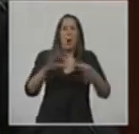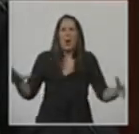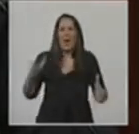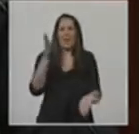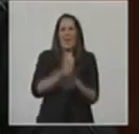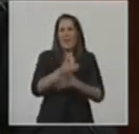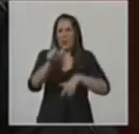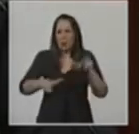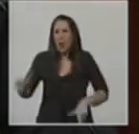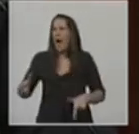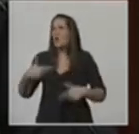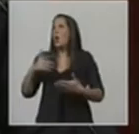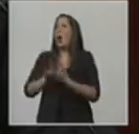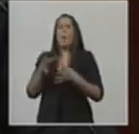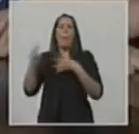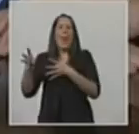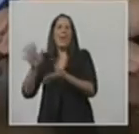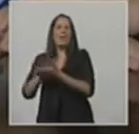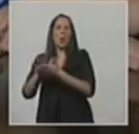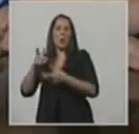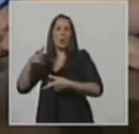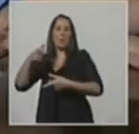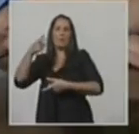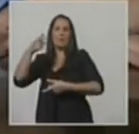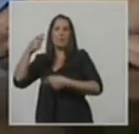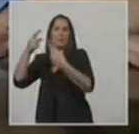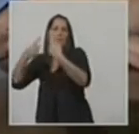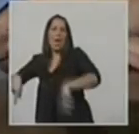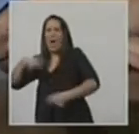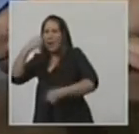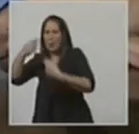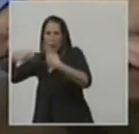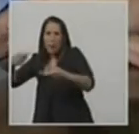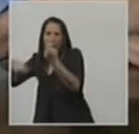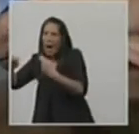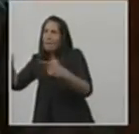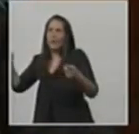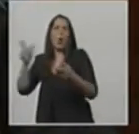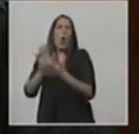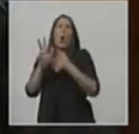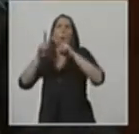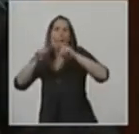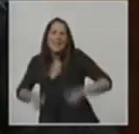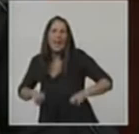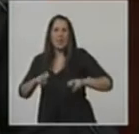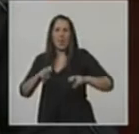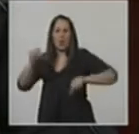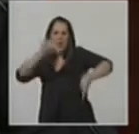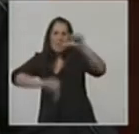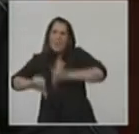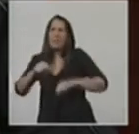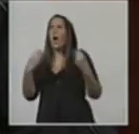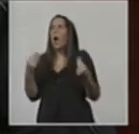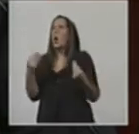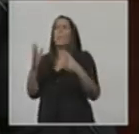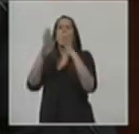La pelea contra el terrorismo y el narcotráfico. La investigación científica y tecnológica. La preservación de la paz. El